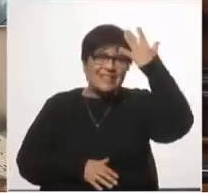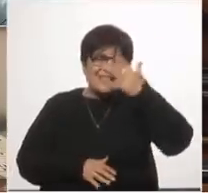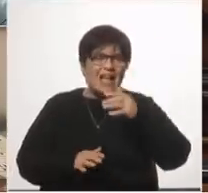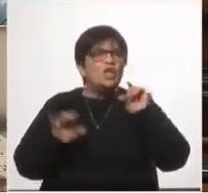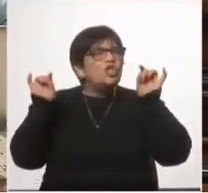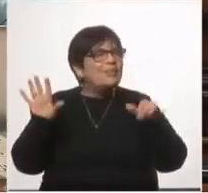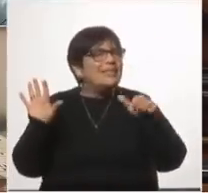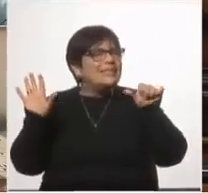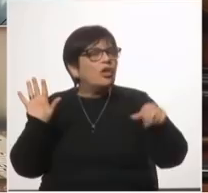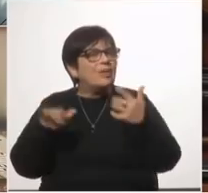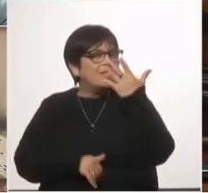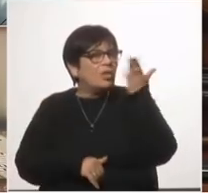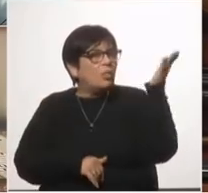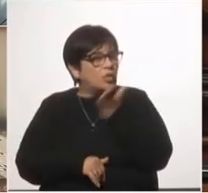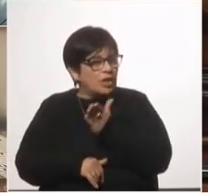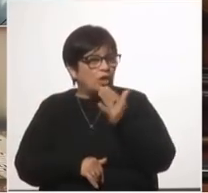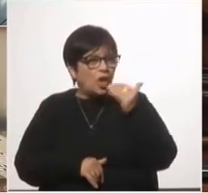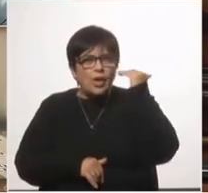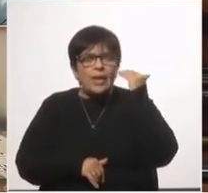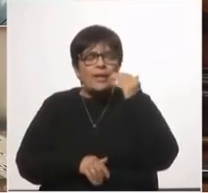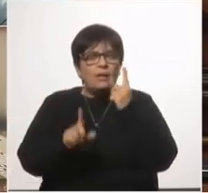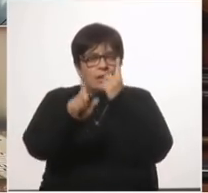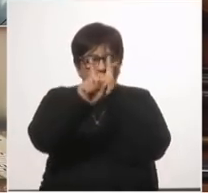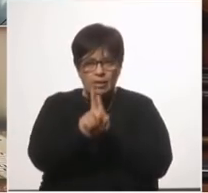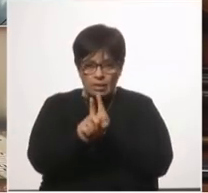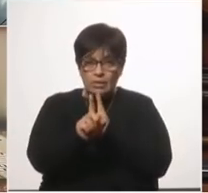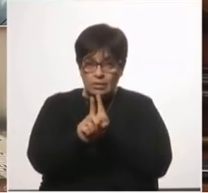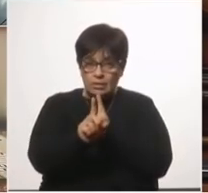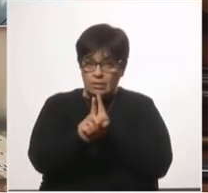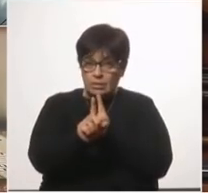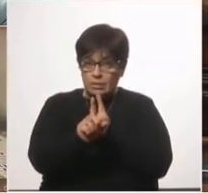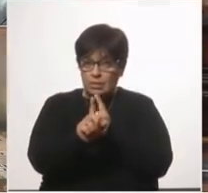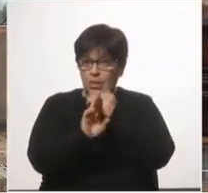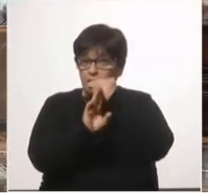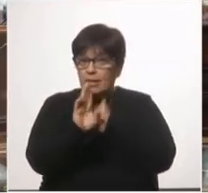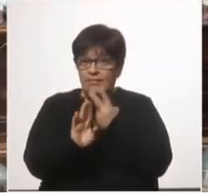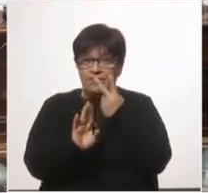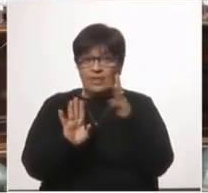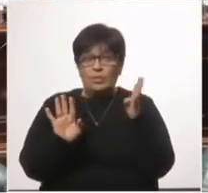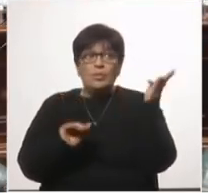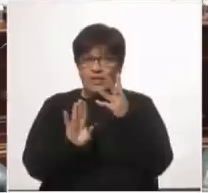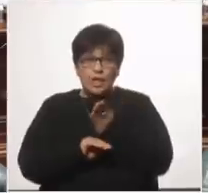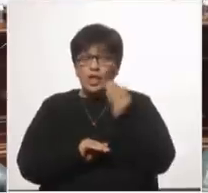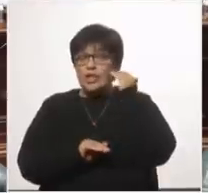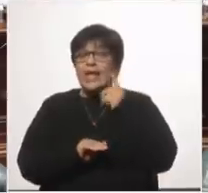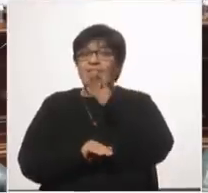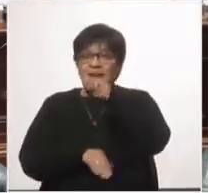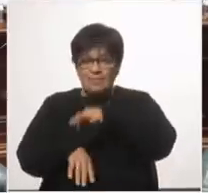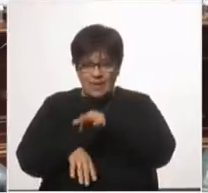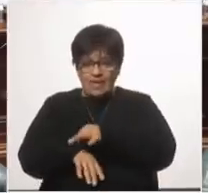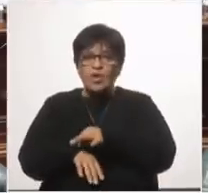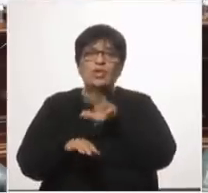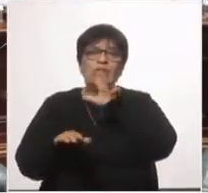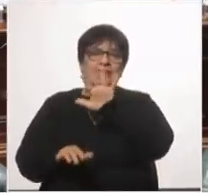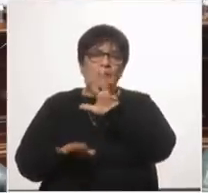,5% de las consultas de salud mental fueron presenciales que cayeron 29% de las psiquiátricas y 58